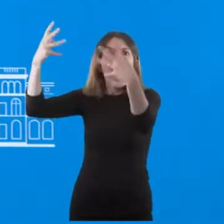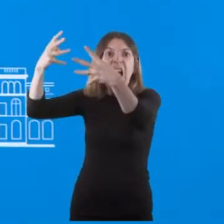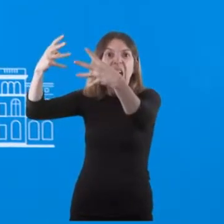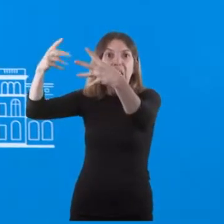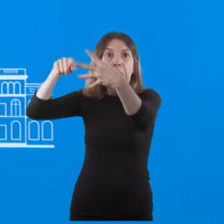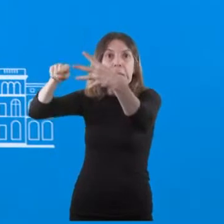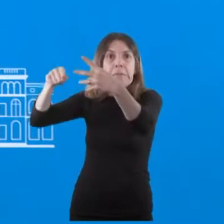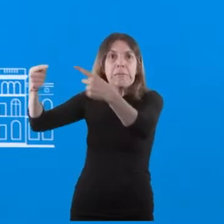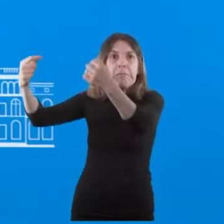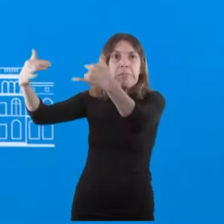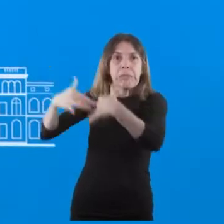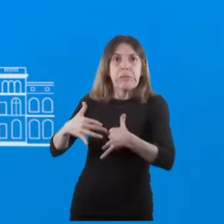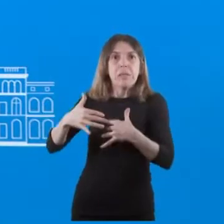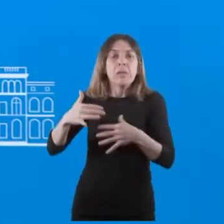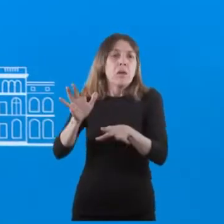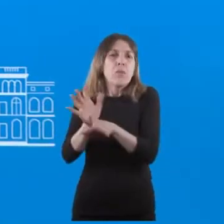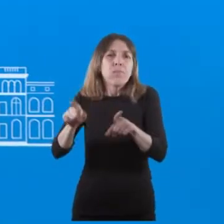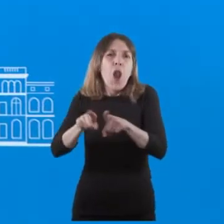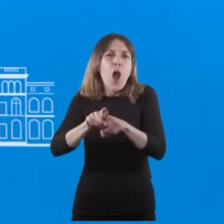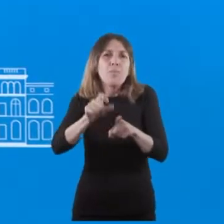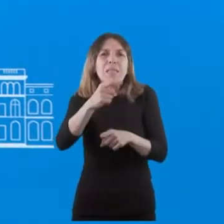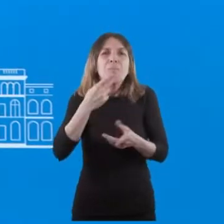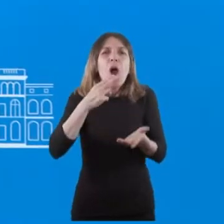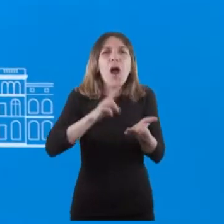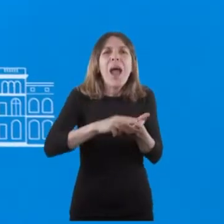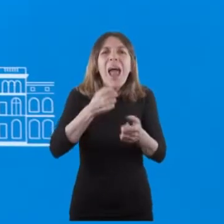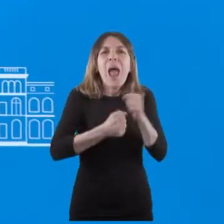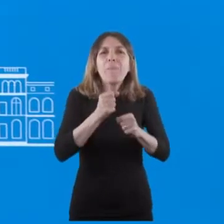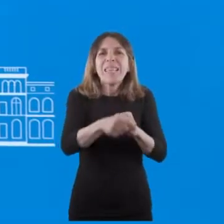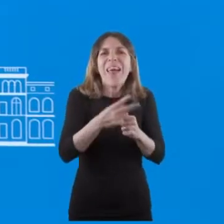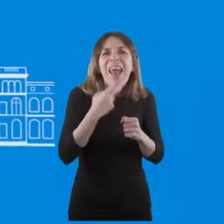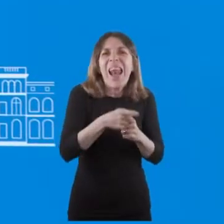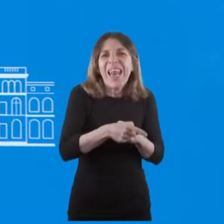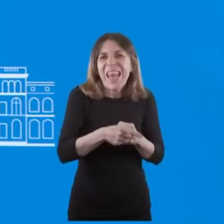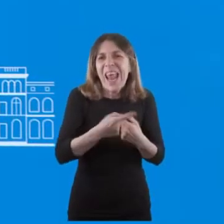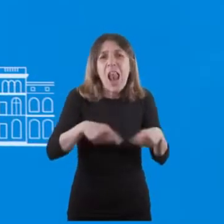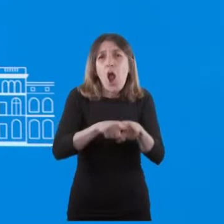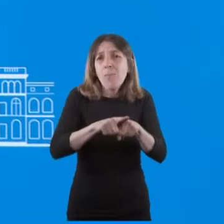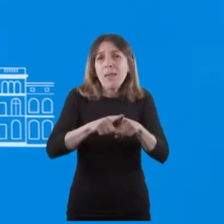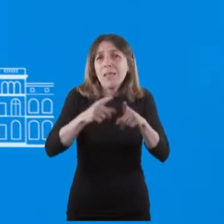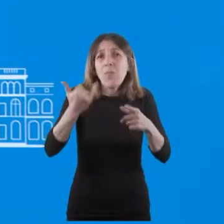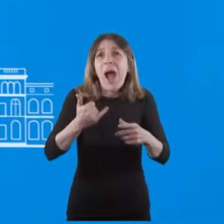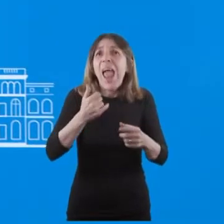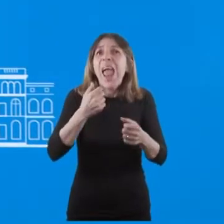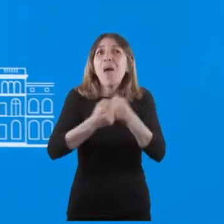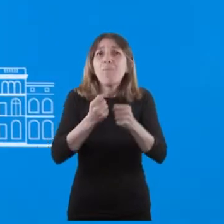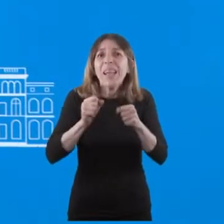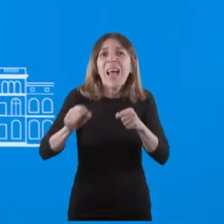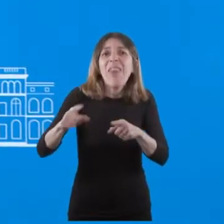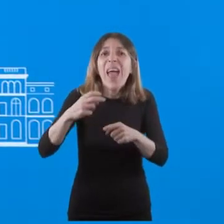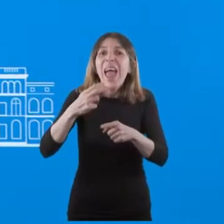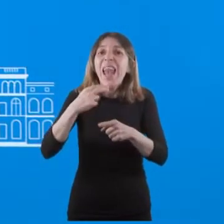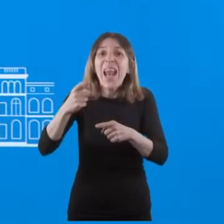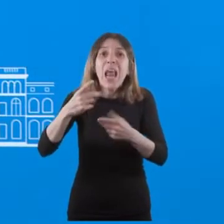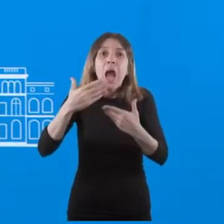hacer algo muy similar con las empresas energéticas, a la renta, un impuesto a la renta inesperada que tuvieron las empresas energéticas por la guerra, de eso